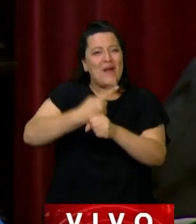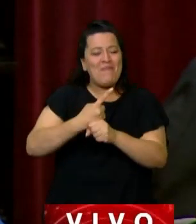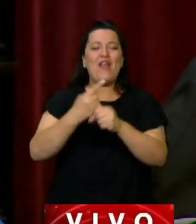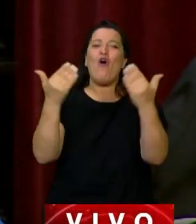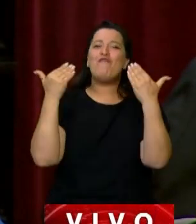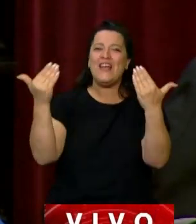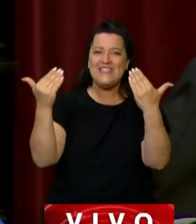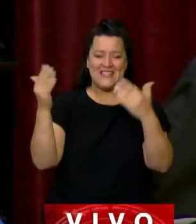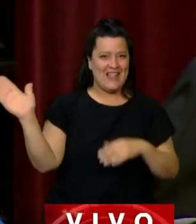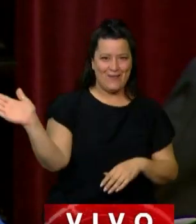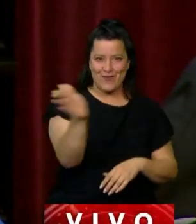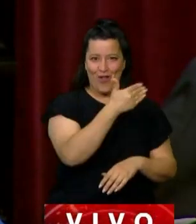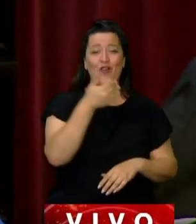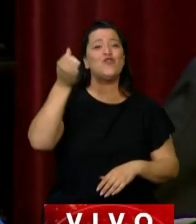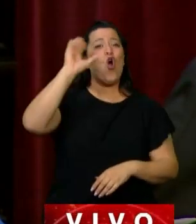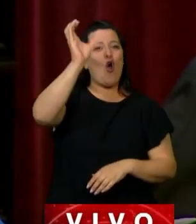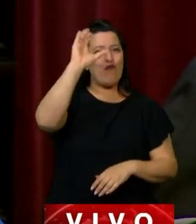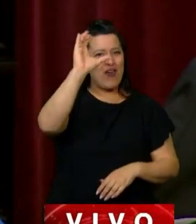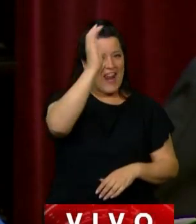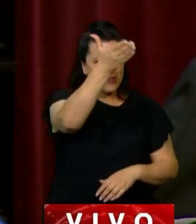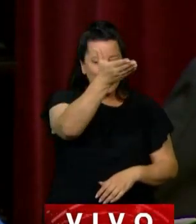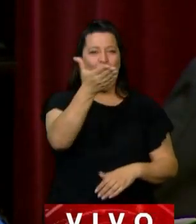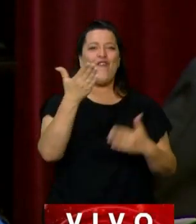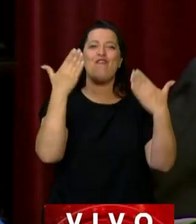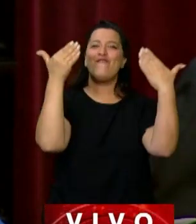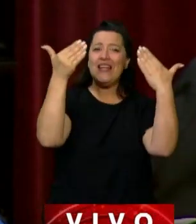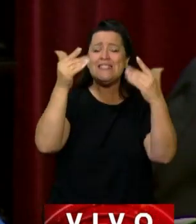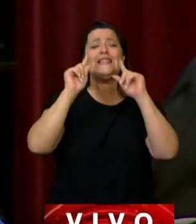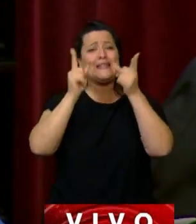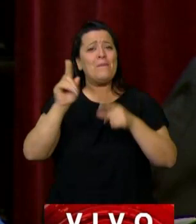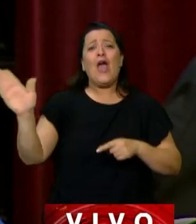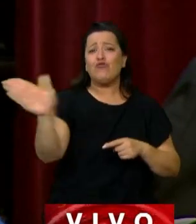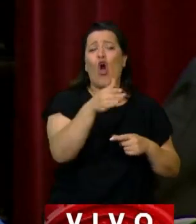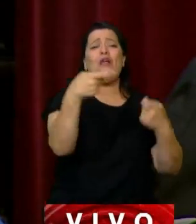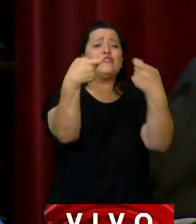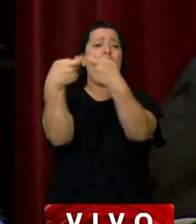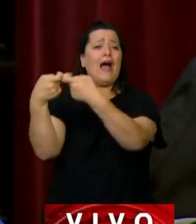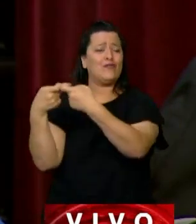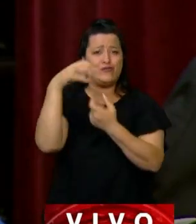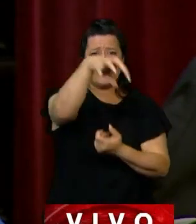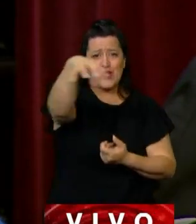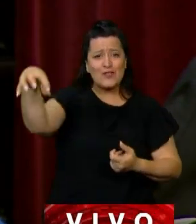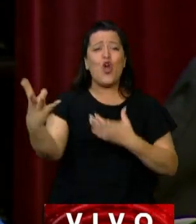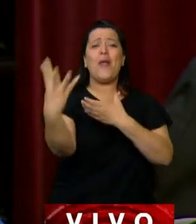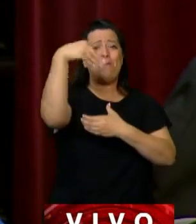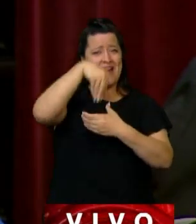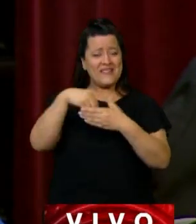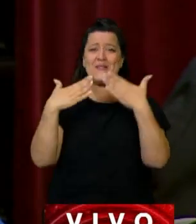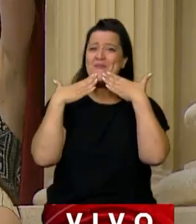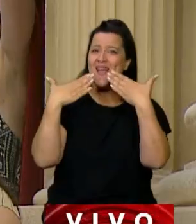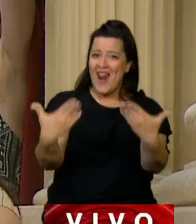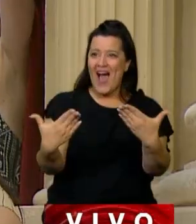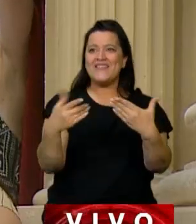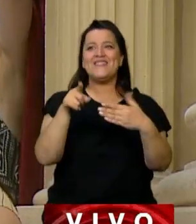felicitar a la Confederación Argentina de Sordos y a todas las organizaciones que han participado, que han